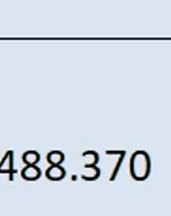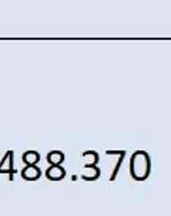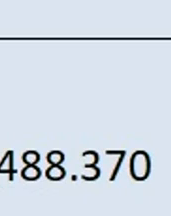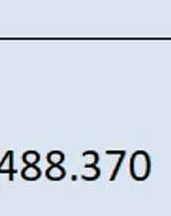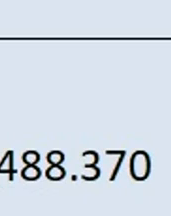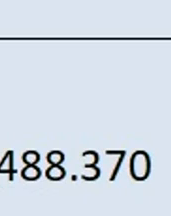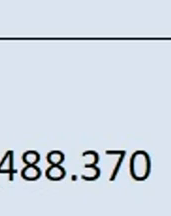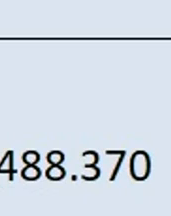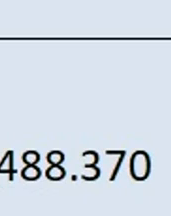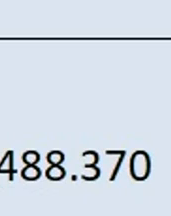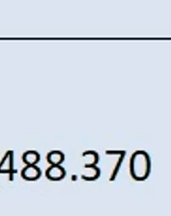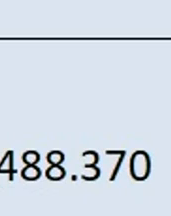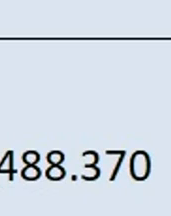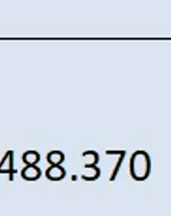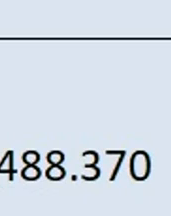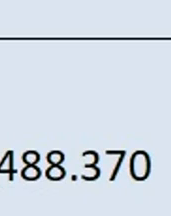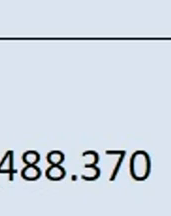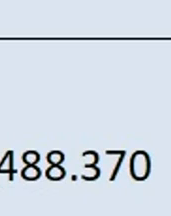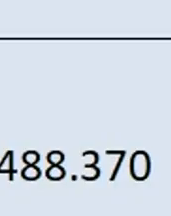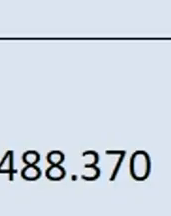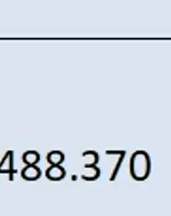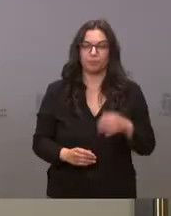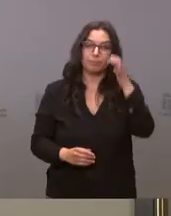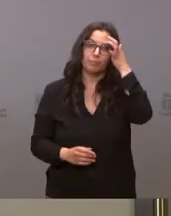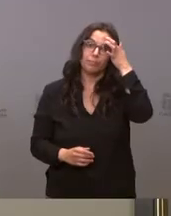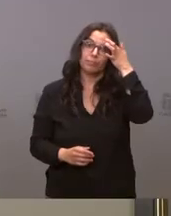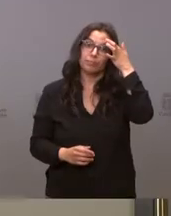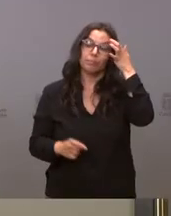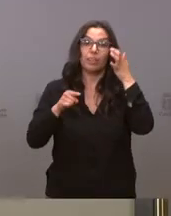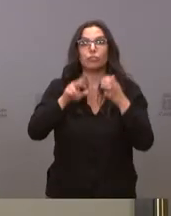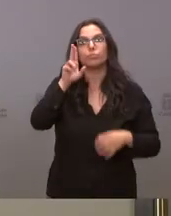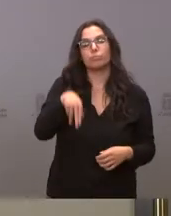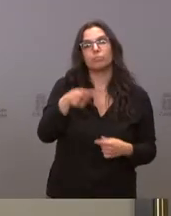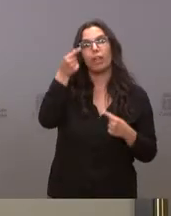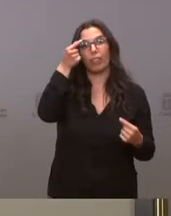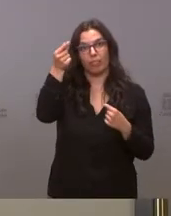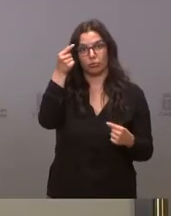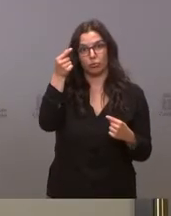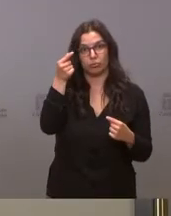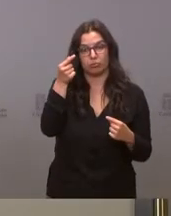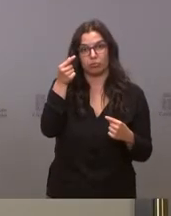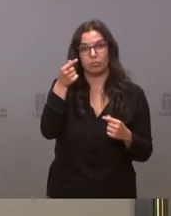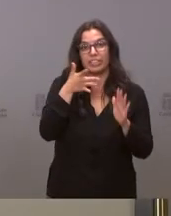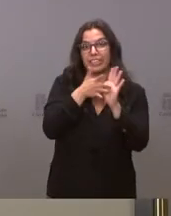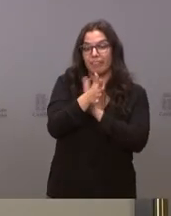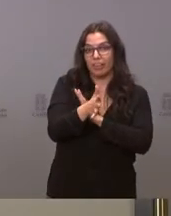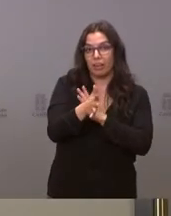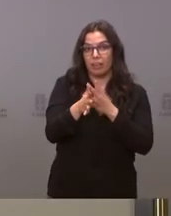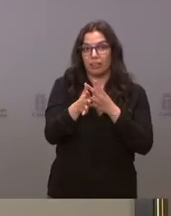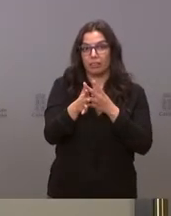223.570 estos son los números esto quiere decir que han llegado